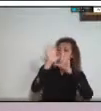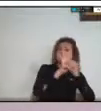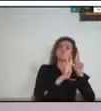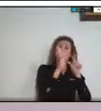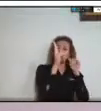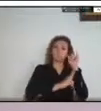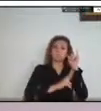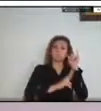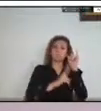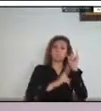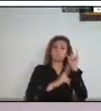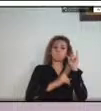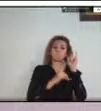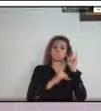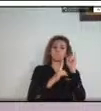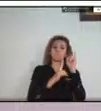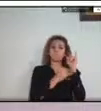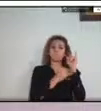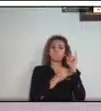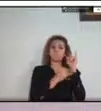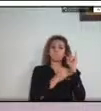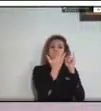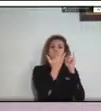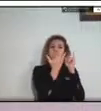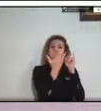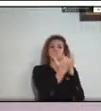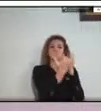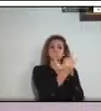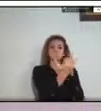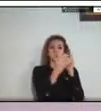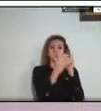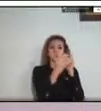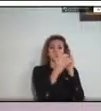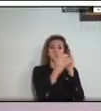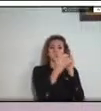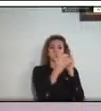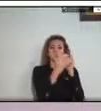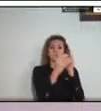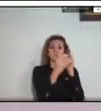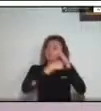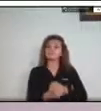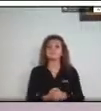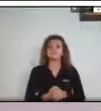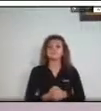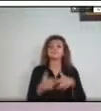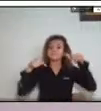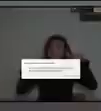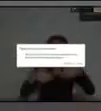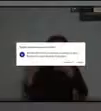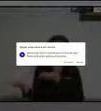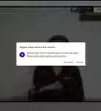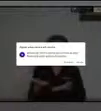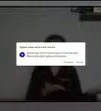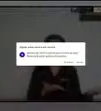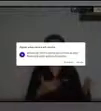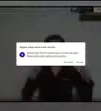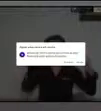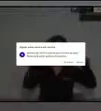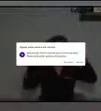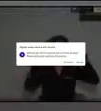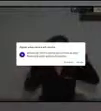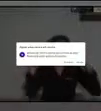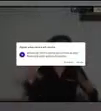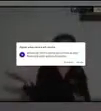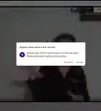ONG RD. Sin más preámbulos, para el día de hoy saludamos a las entidades públicas, privadas y comunitarias del